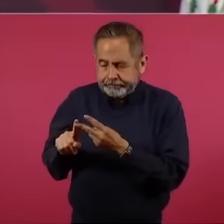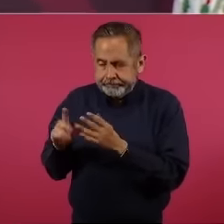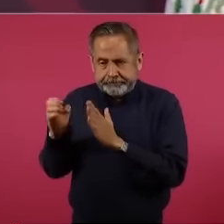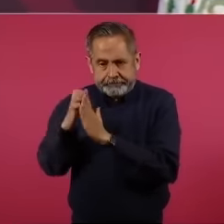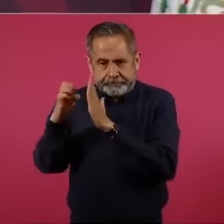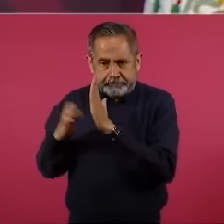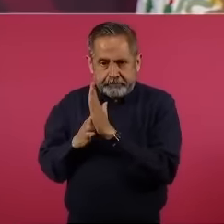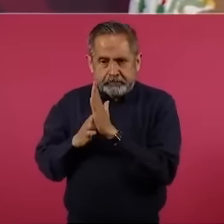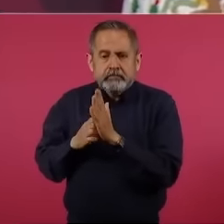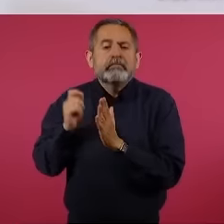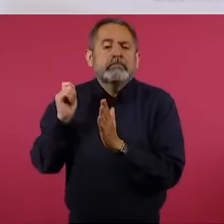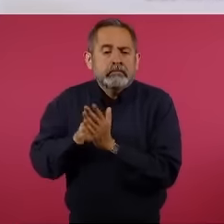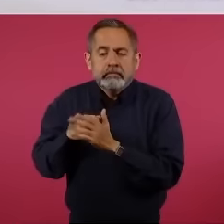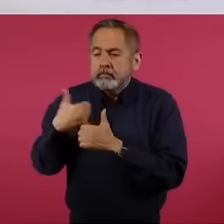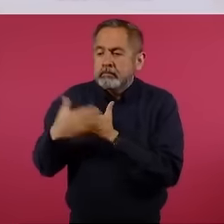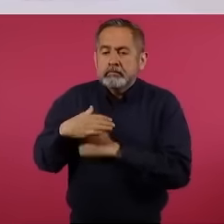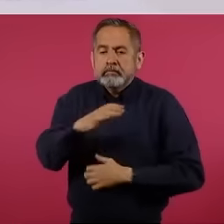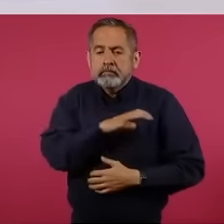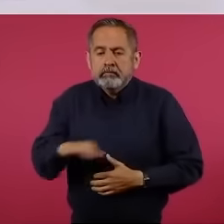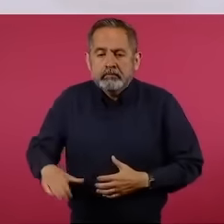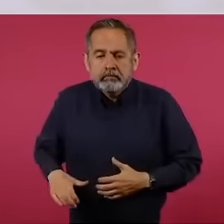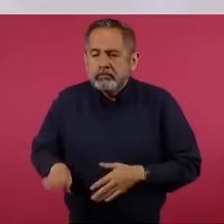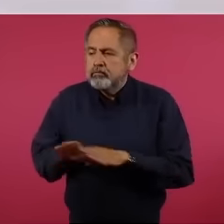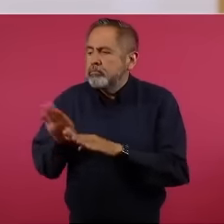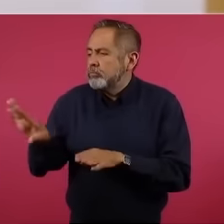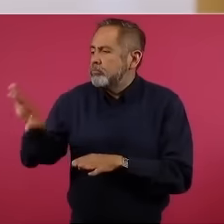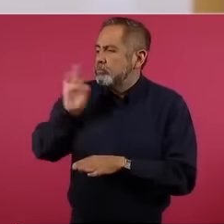elegirse a los candidatos con encuestas